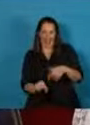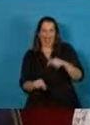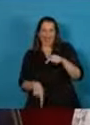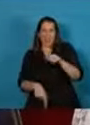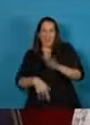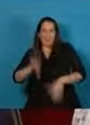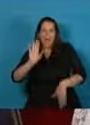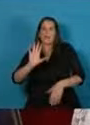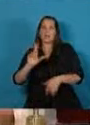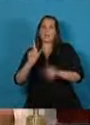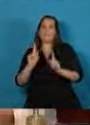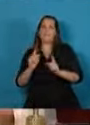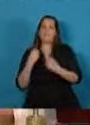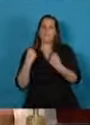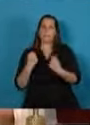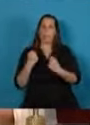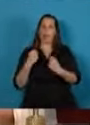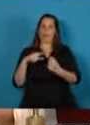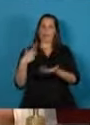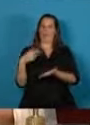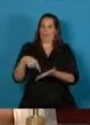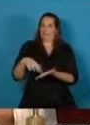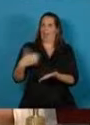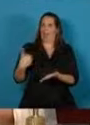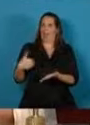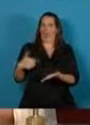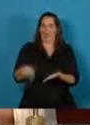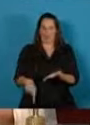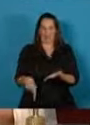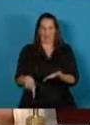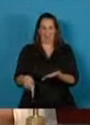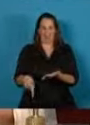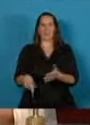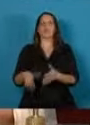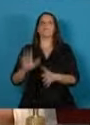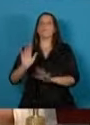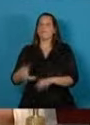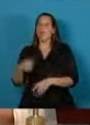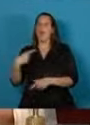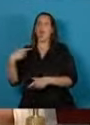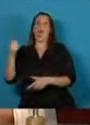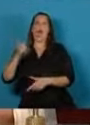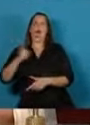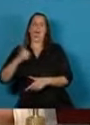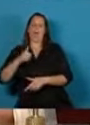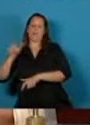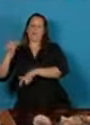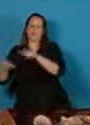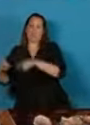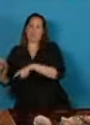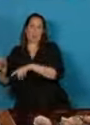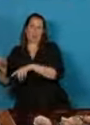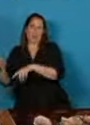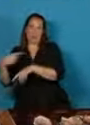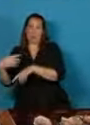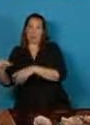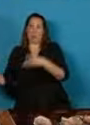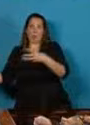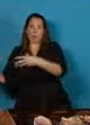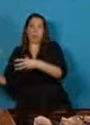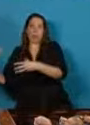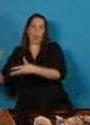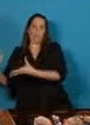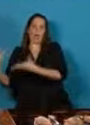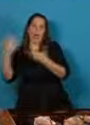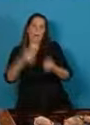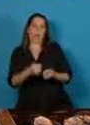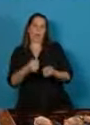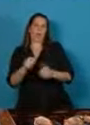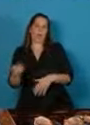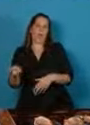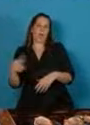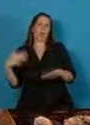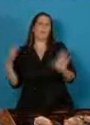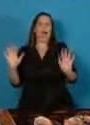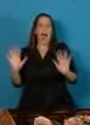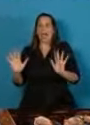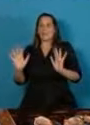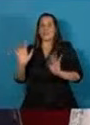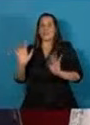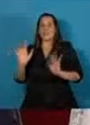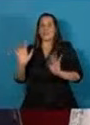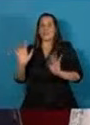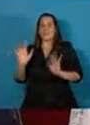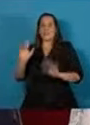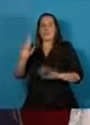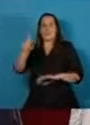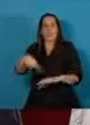posee allí el aporte logístico de las fuerzas armadas hace posible que centenas de